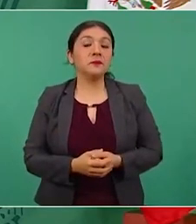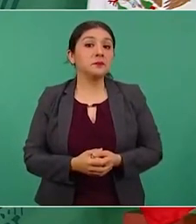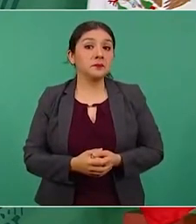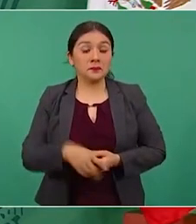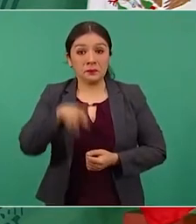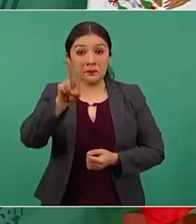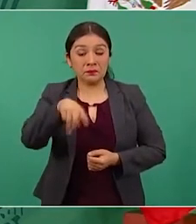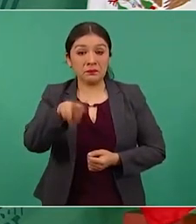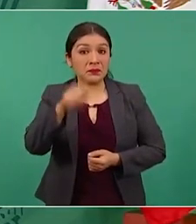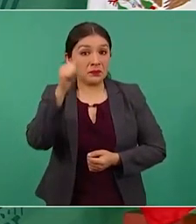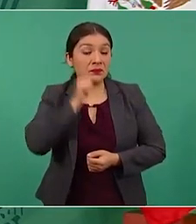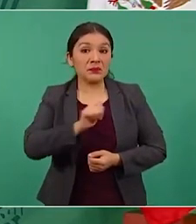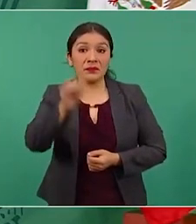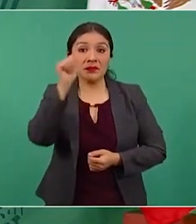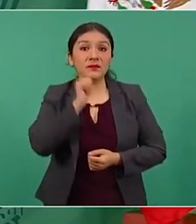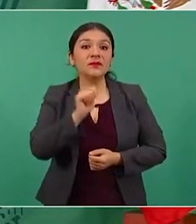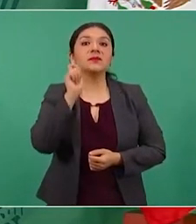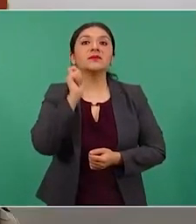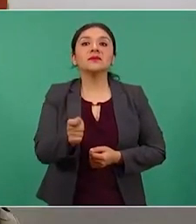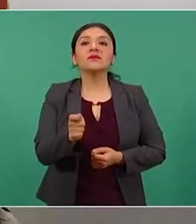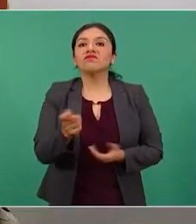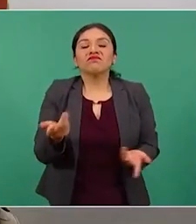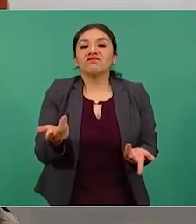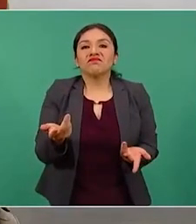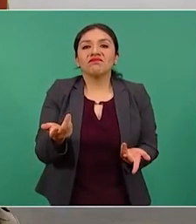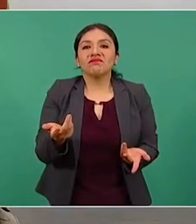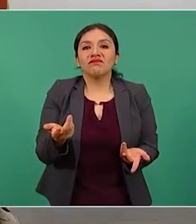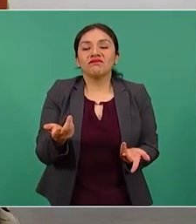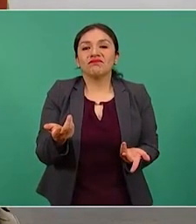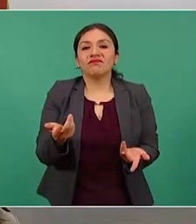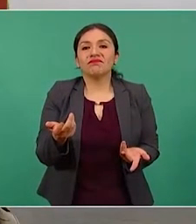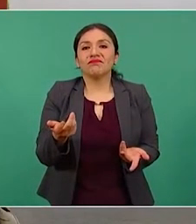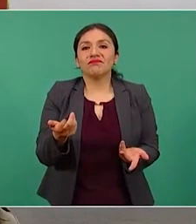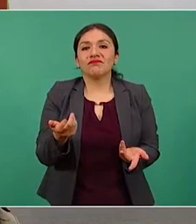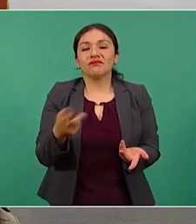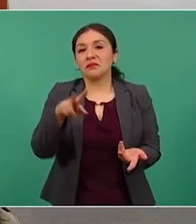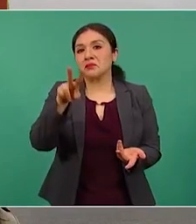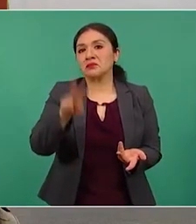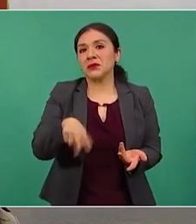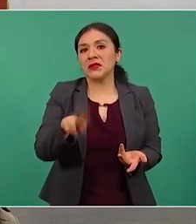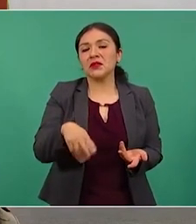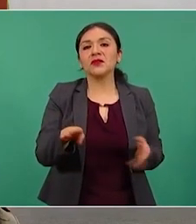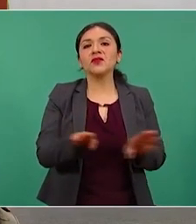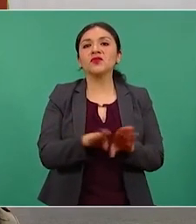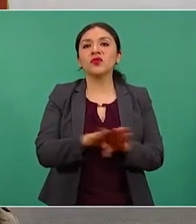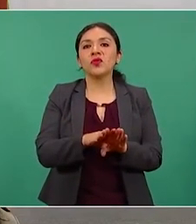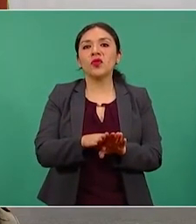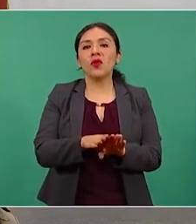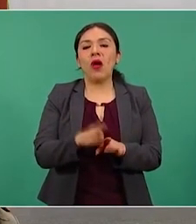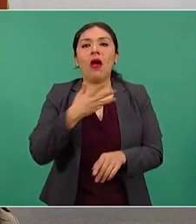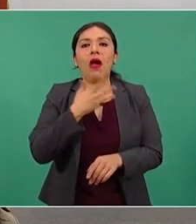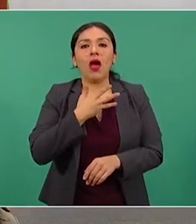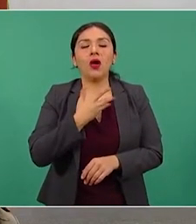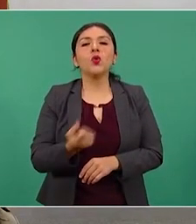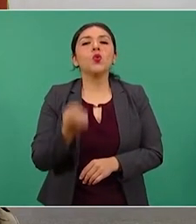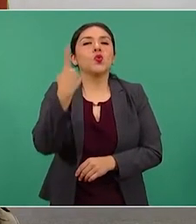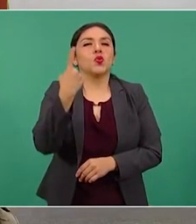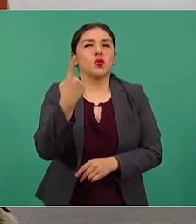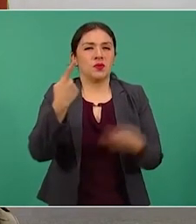siempre, desde luego está uno de los mejores